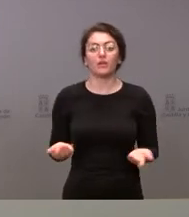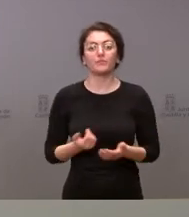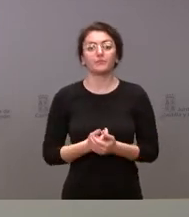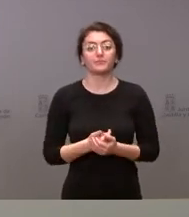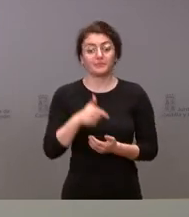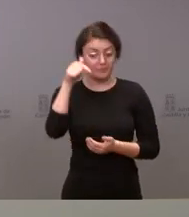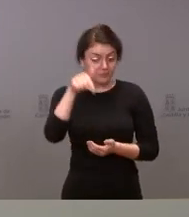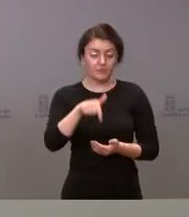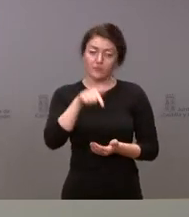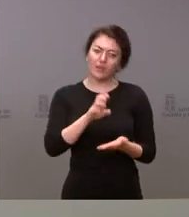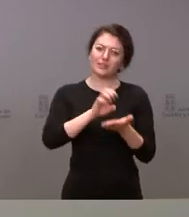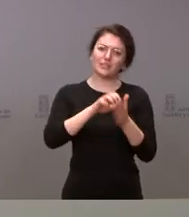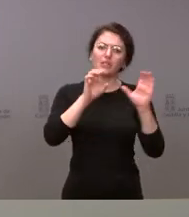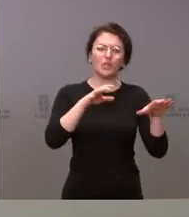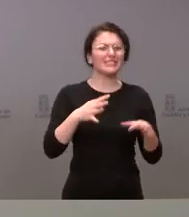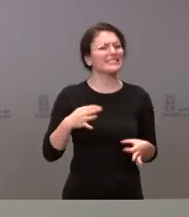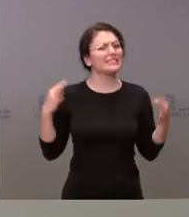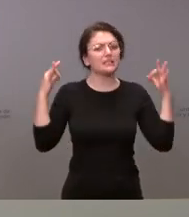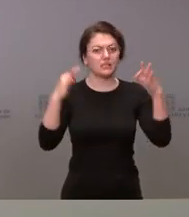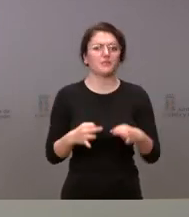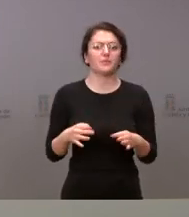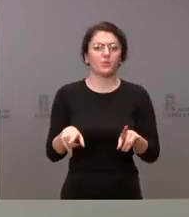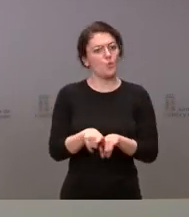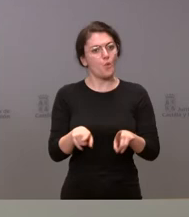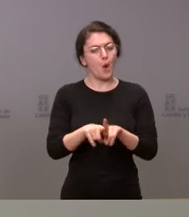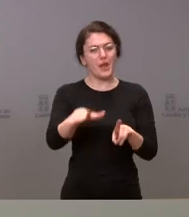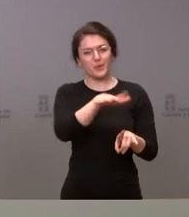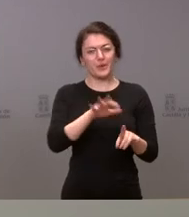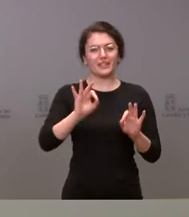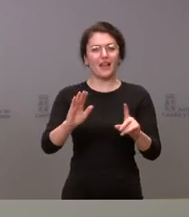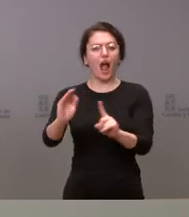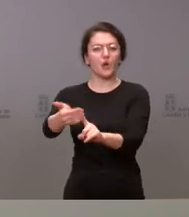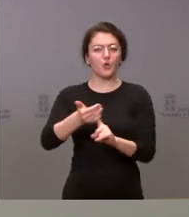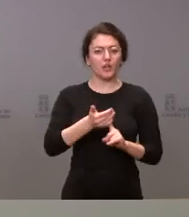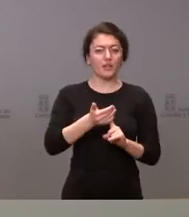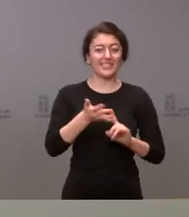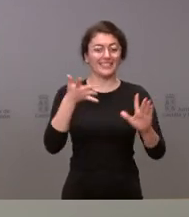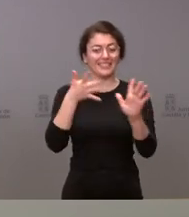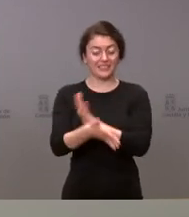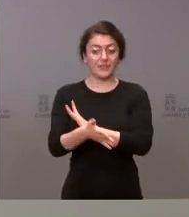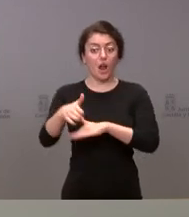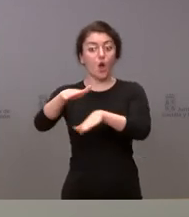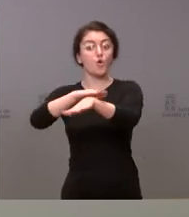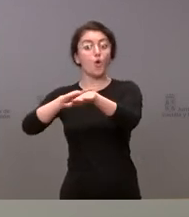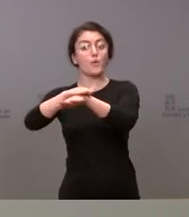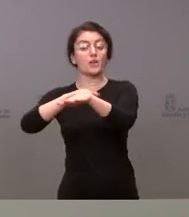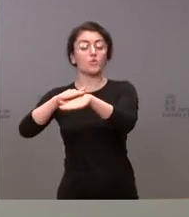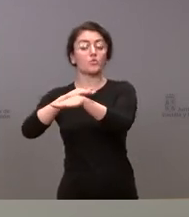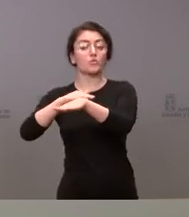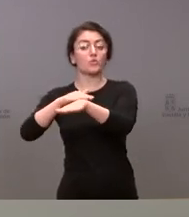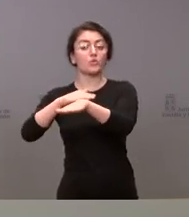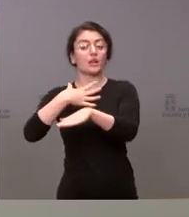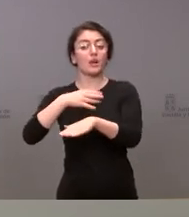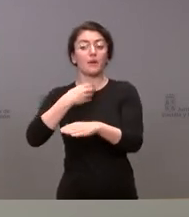sido tierra de acogida y estamos abiertos a que por parte del gobierno se nos pueda ir informando sobre cuántas personas de Ucrania